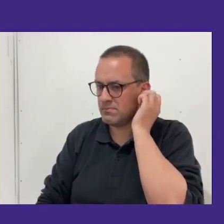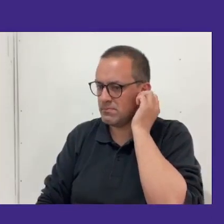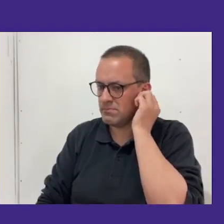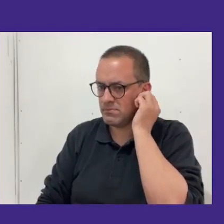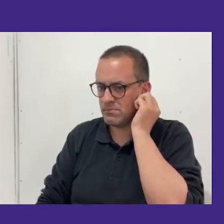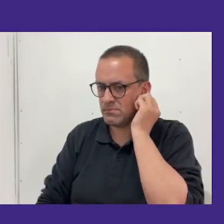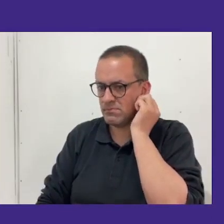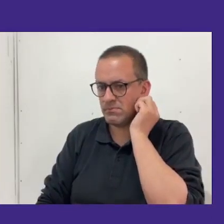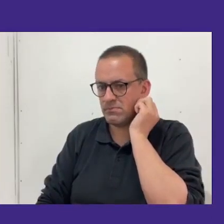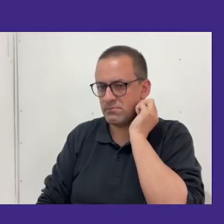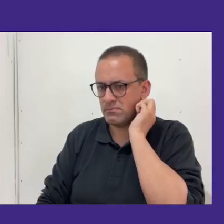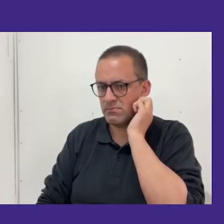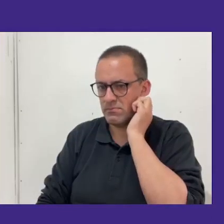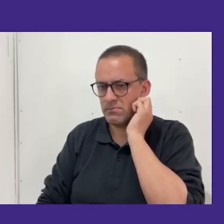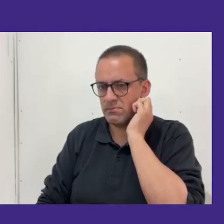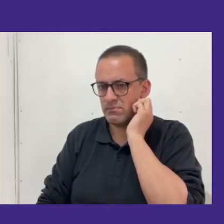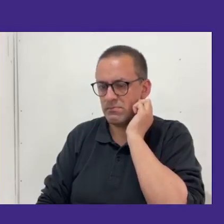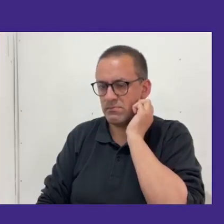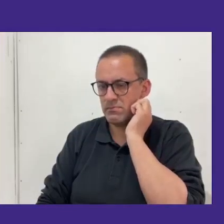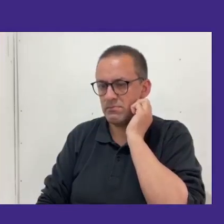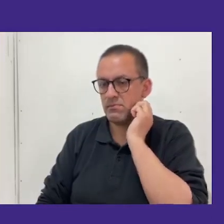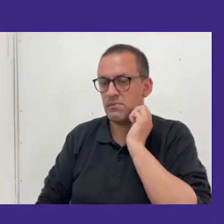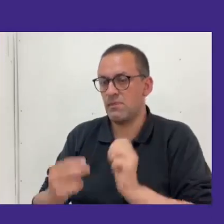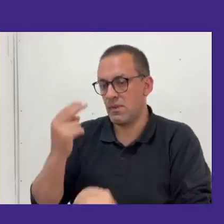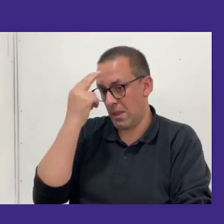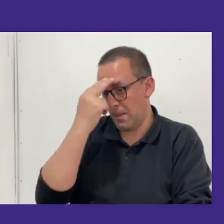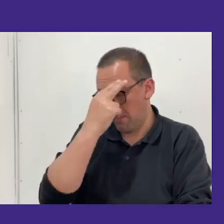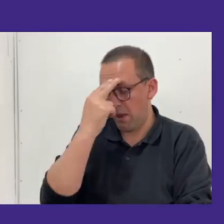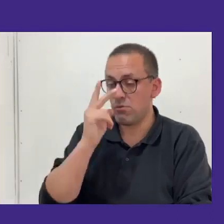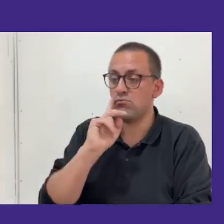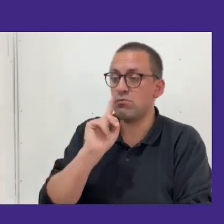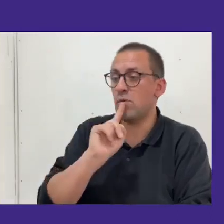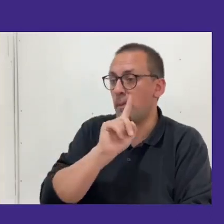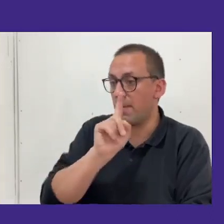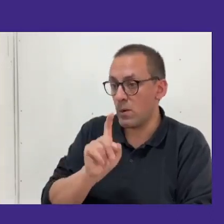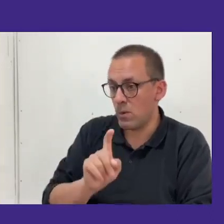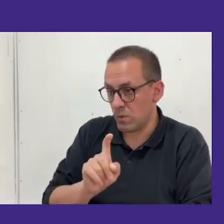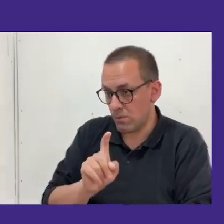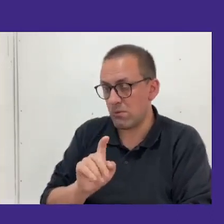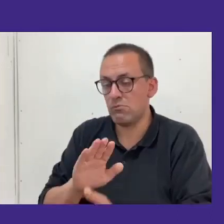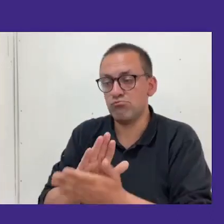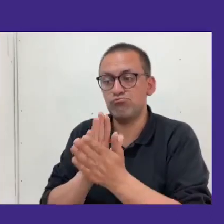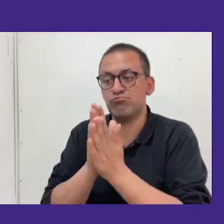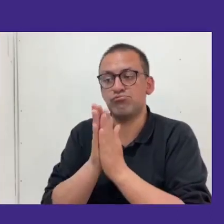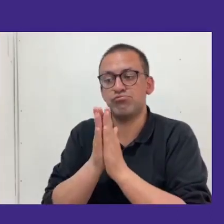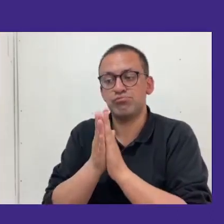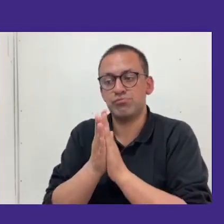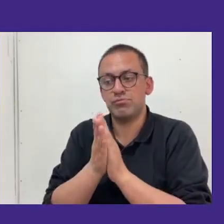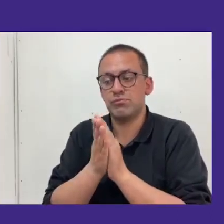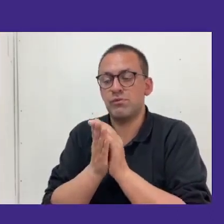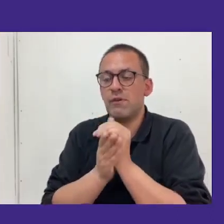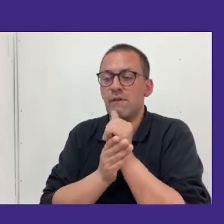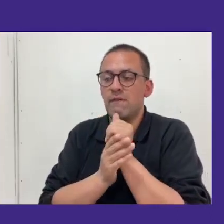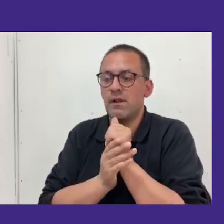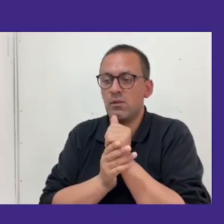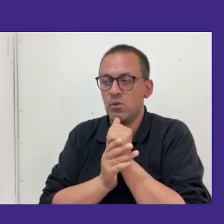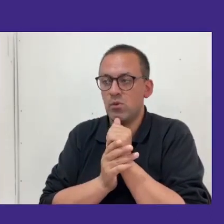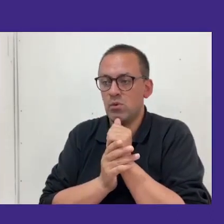En cuanto a las preguntas, en marzo teníamos diseñado nuestras preguntas completas, totales, nos faltó una